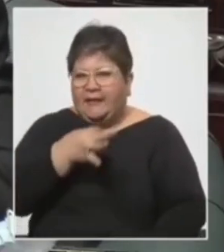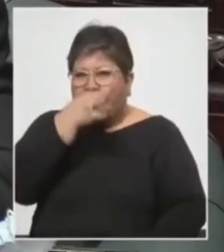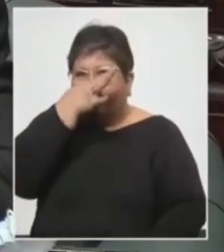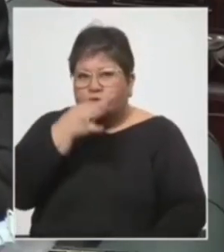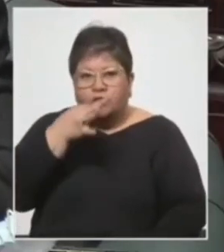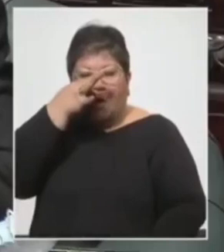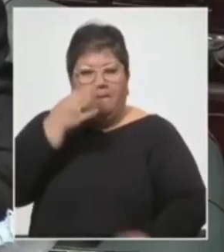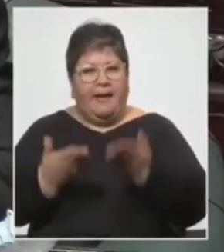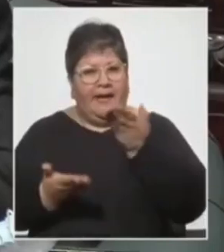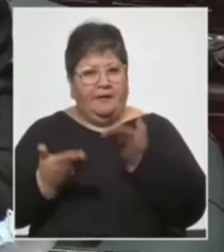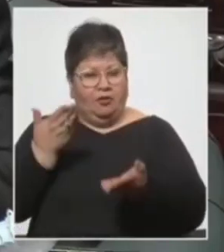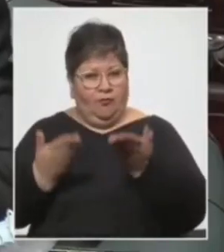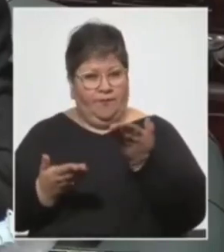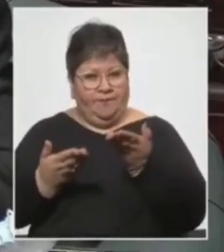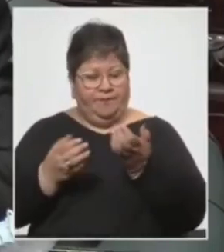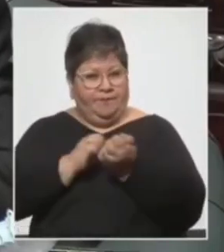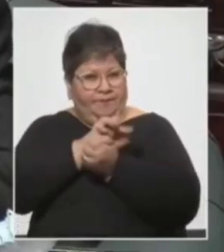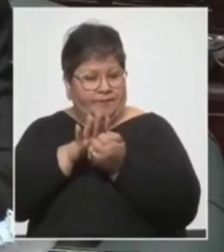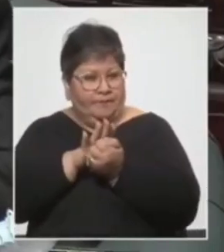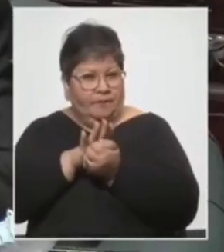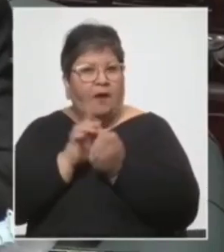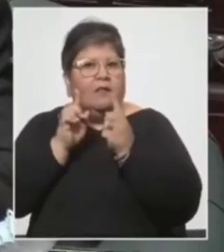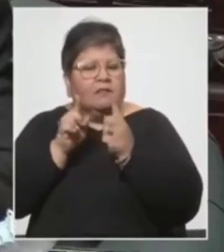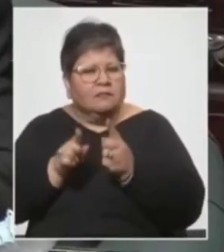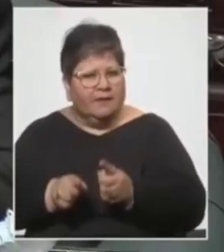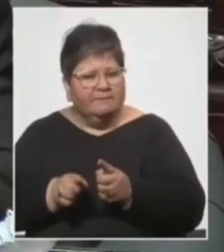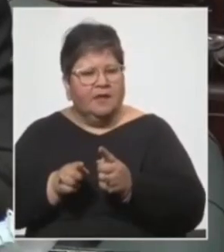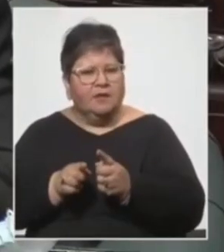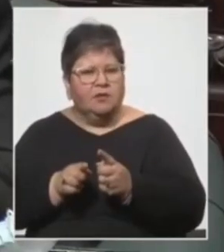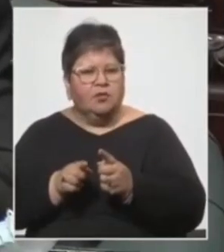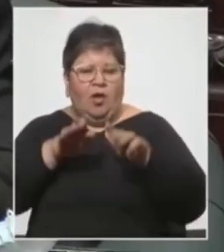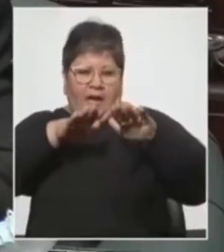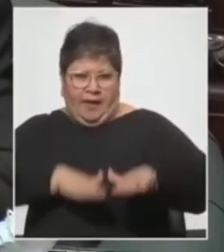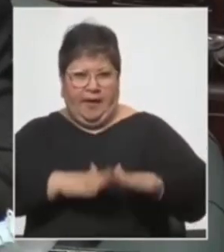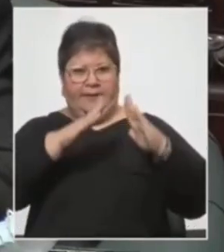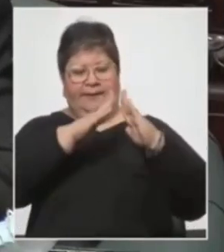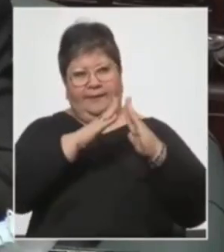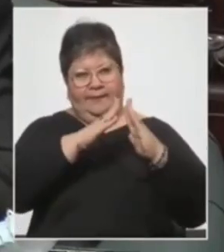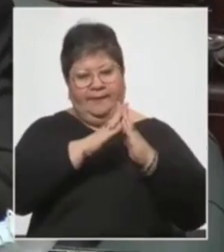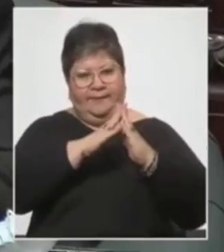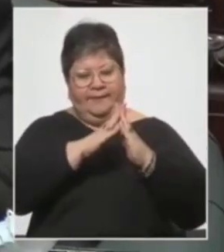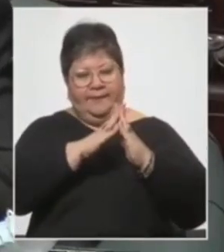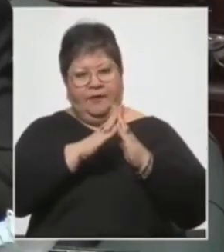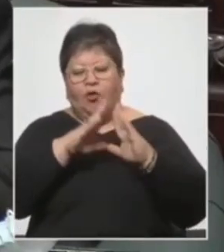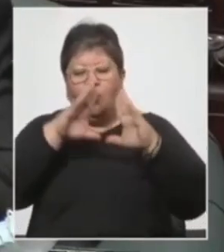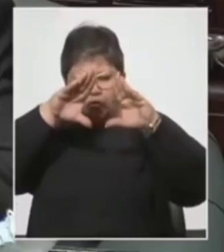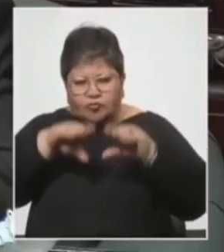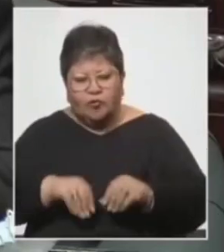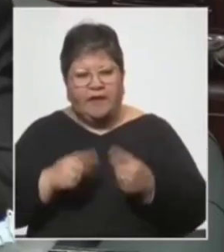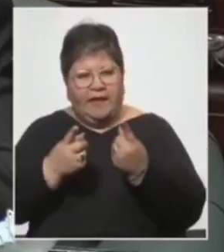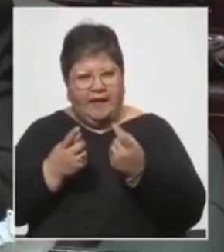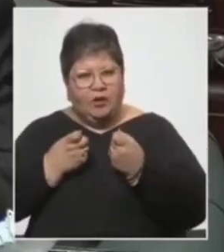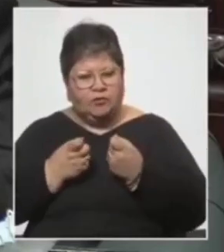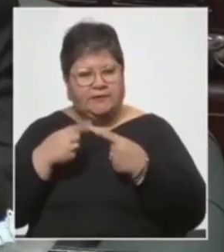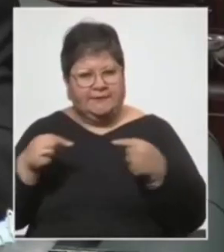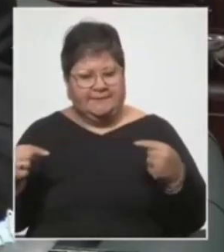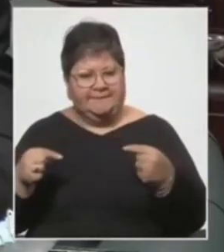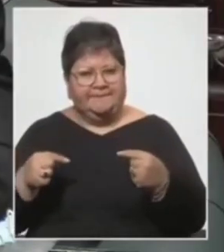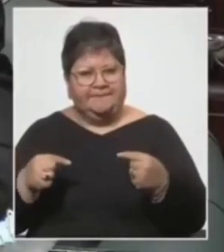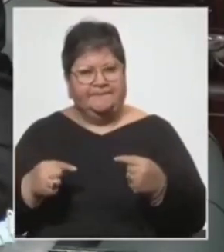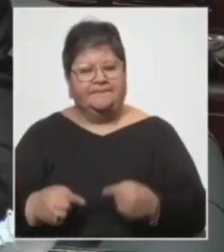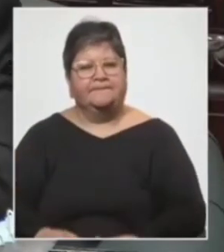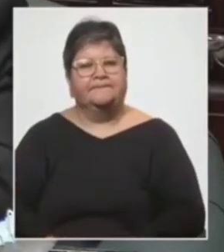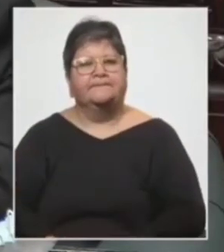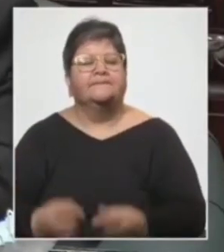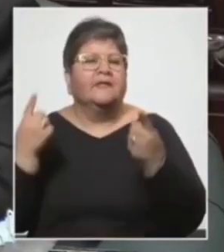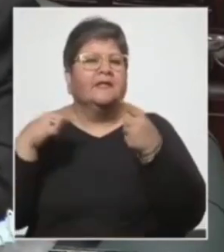todos los mecanismos de protección que que deban implementarse entonces señora